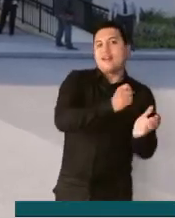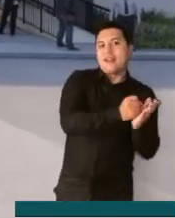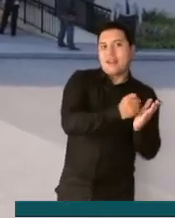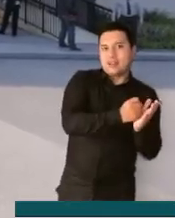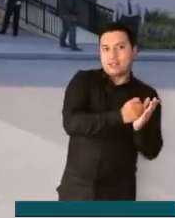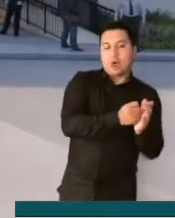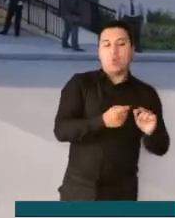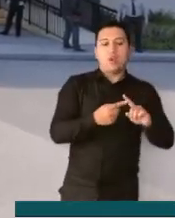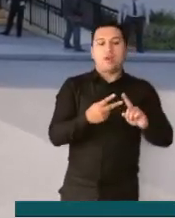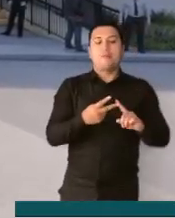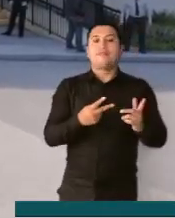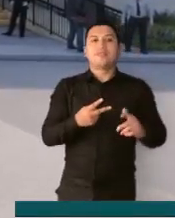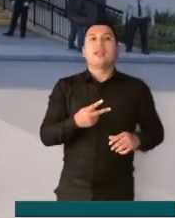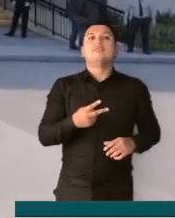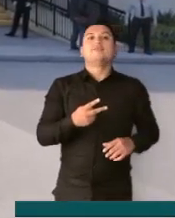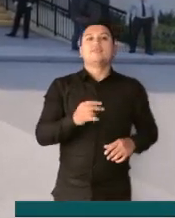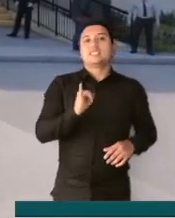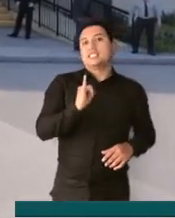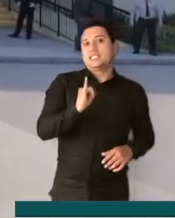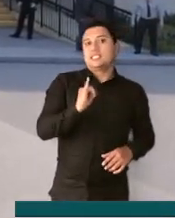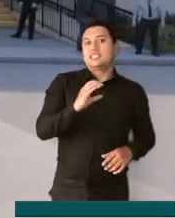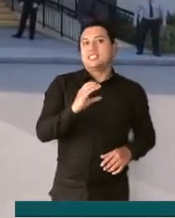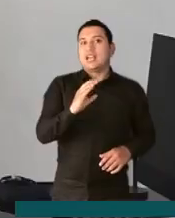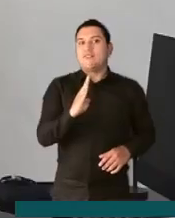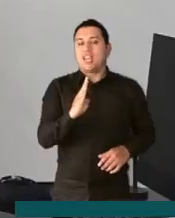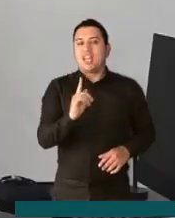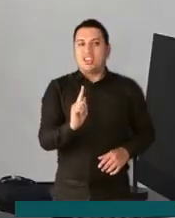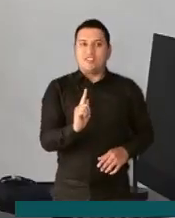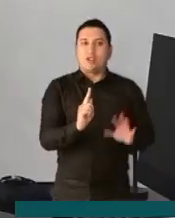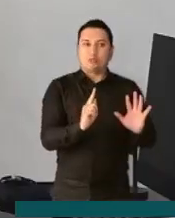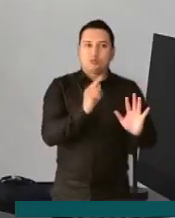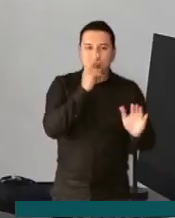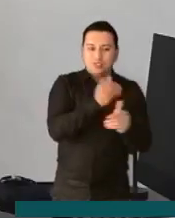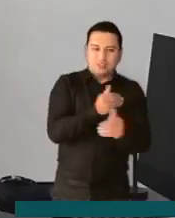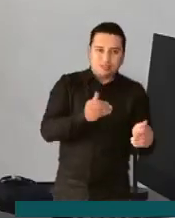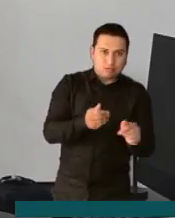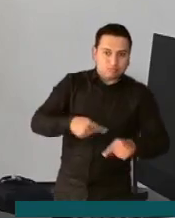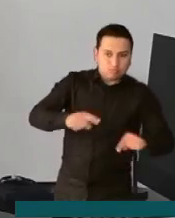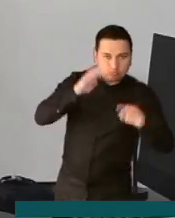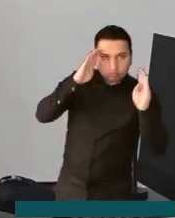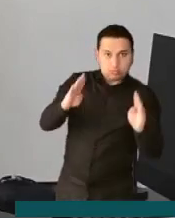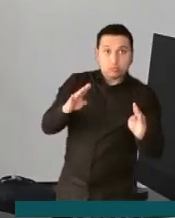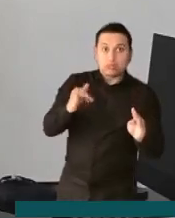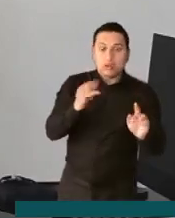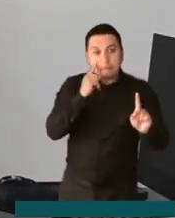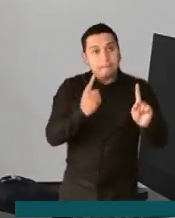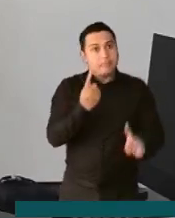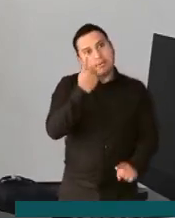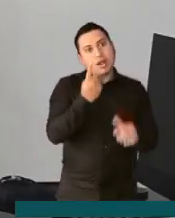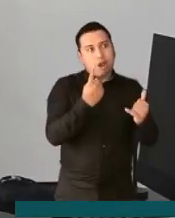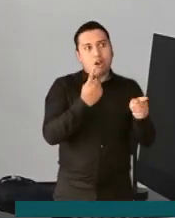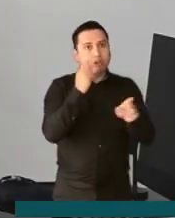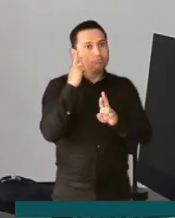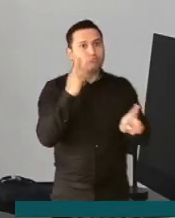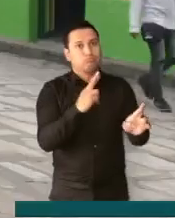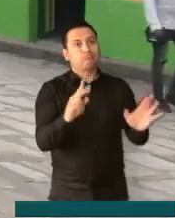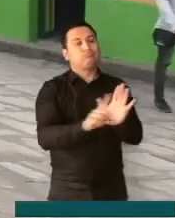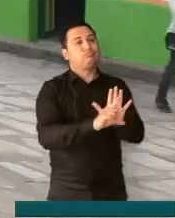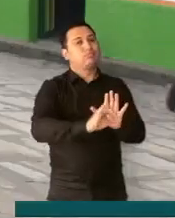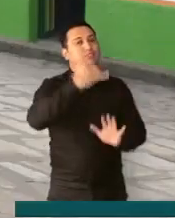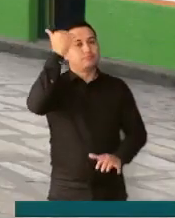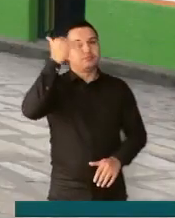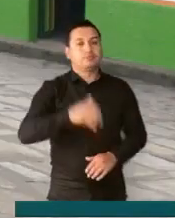Centro de Conciliación, por primera vez tendremos en el oriente de Cundinamarca un centro de conciliación legalmente establecido.